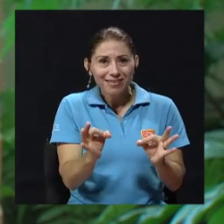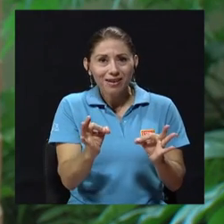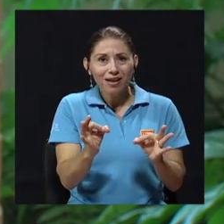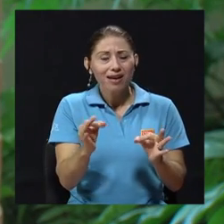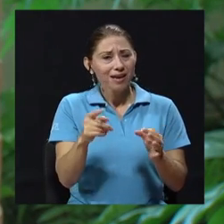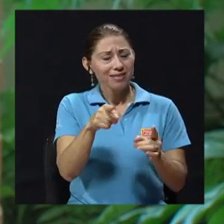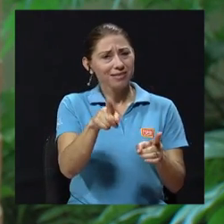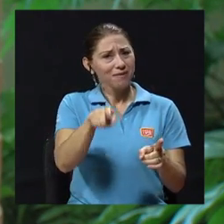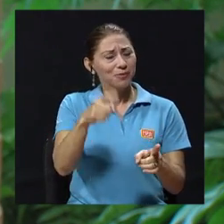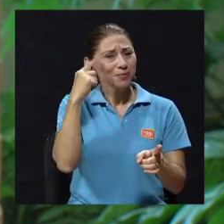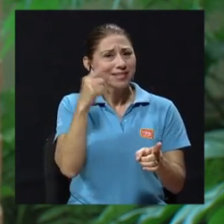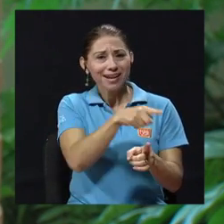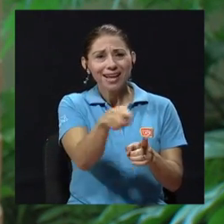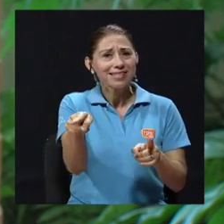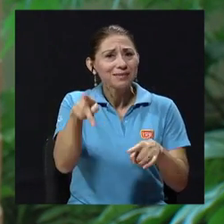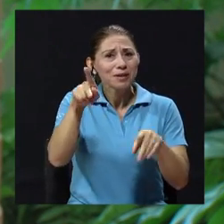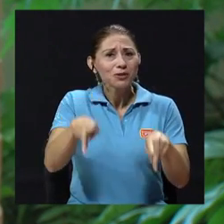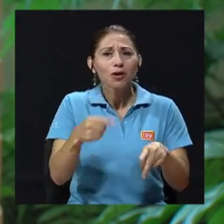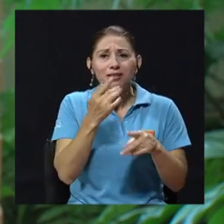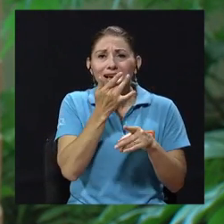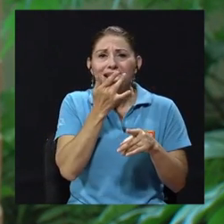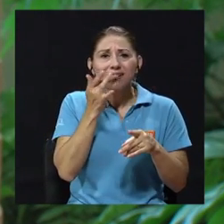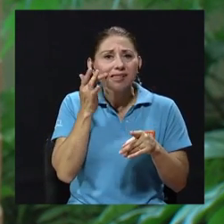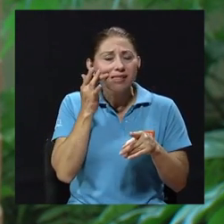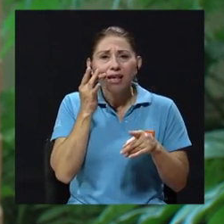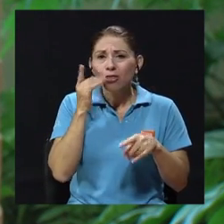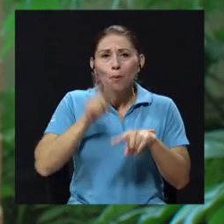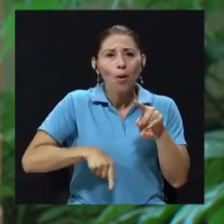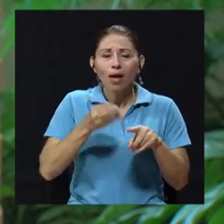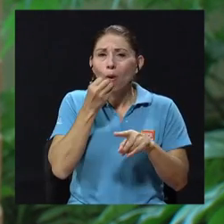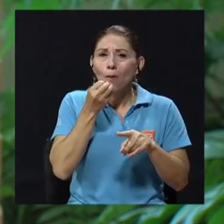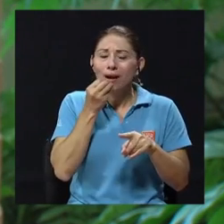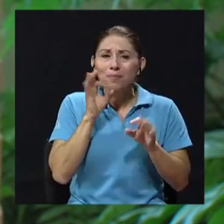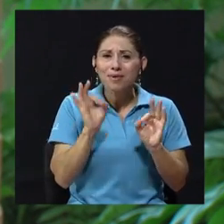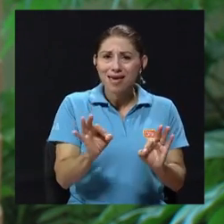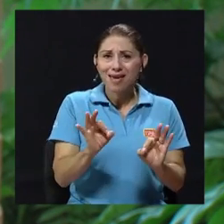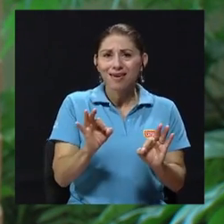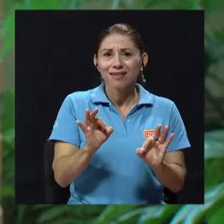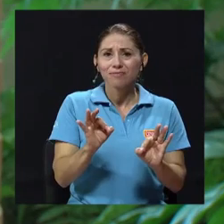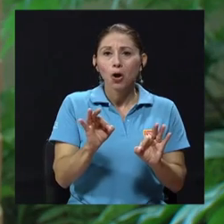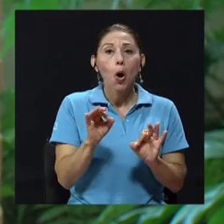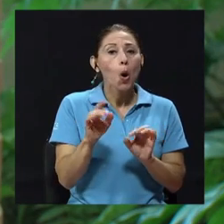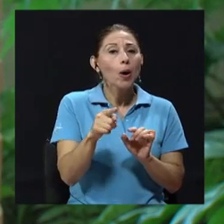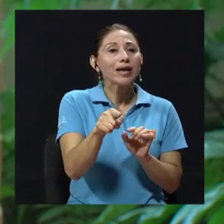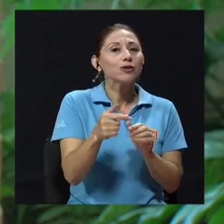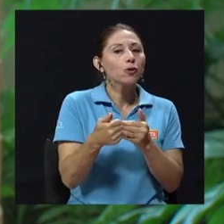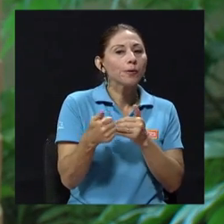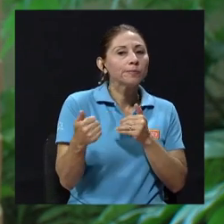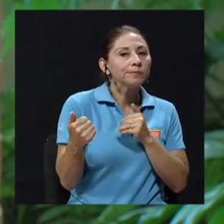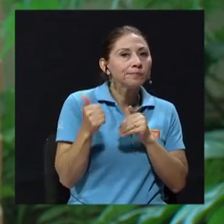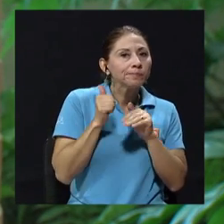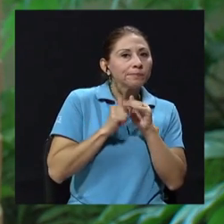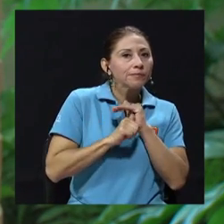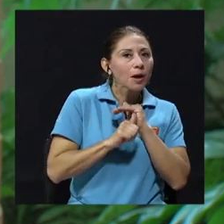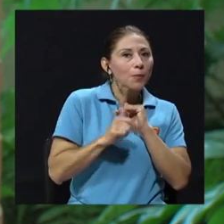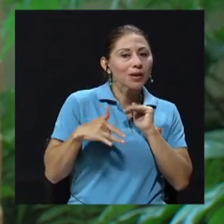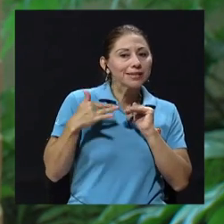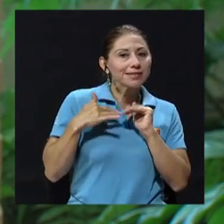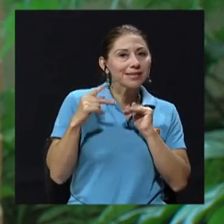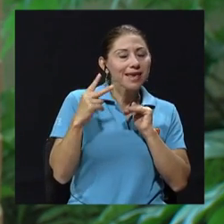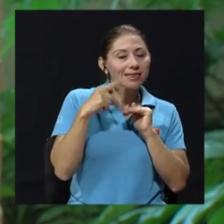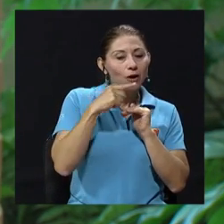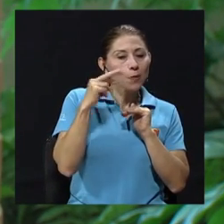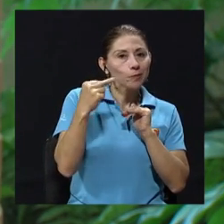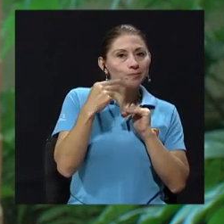comen bien, que se aíslan porque se sienten feos, que incluso se esconden para